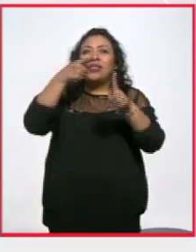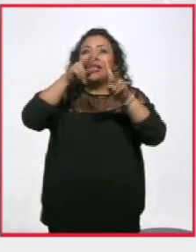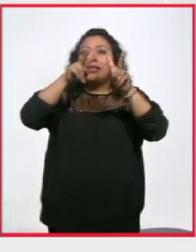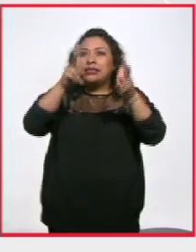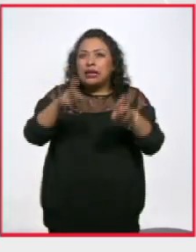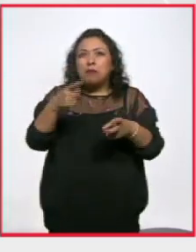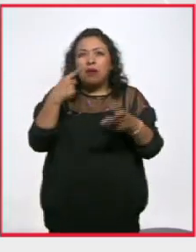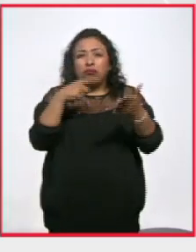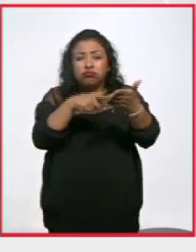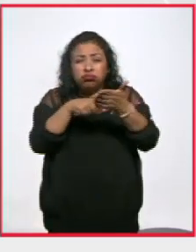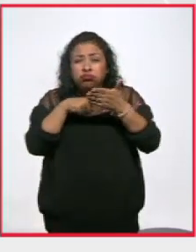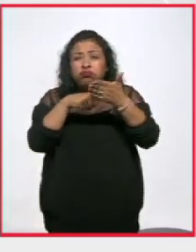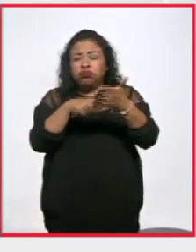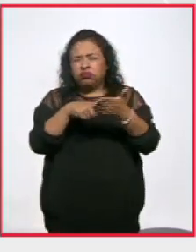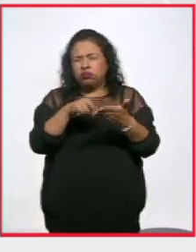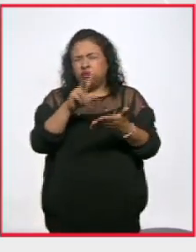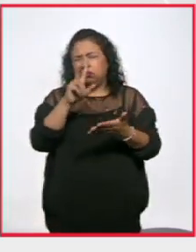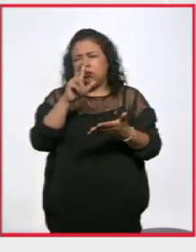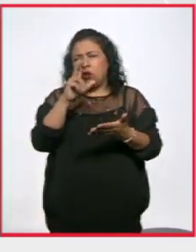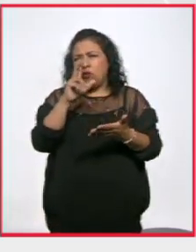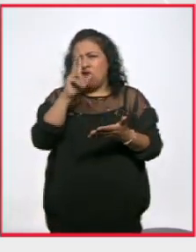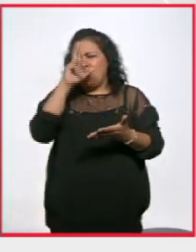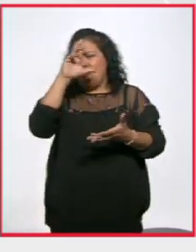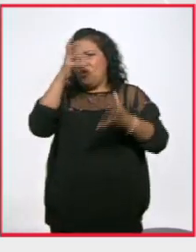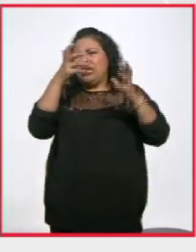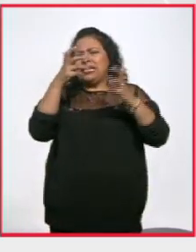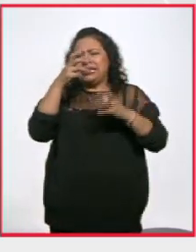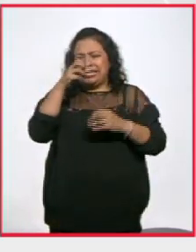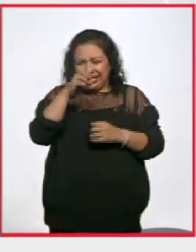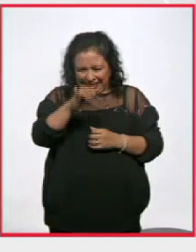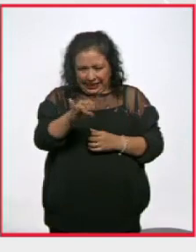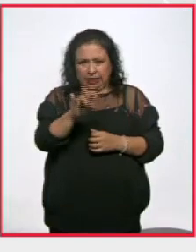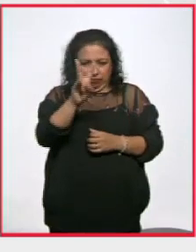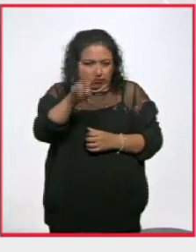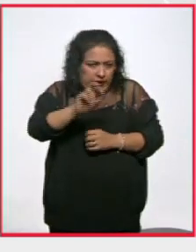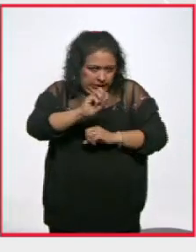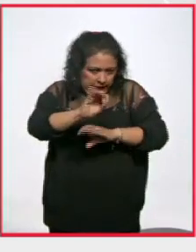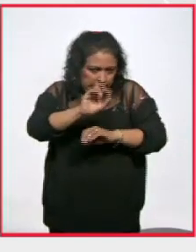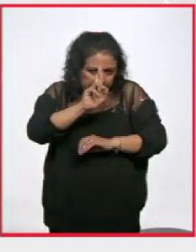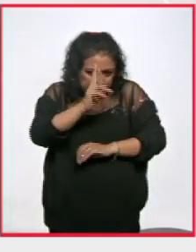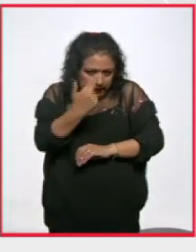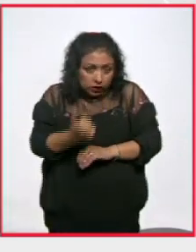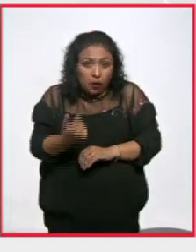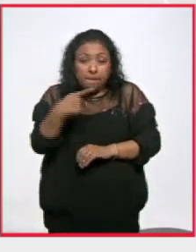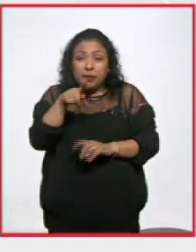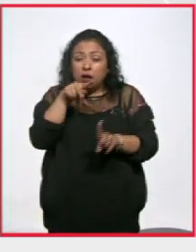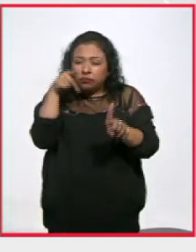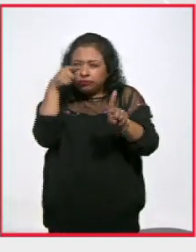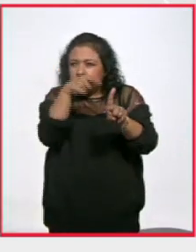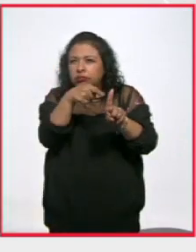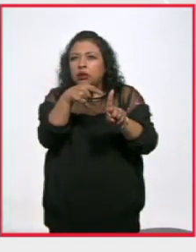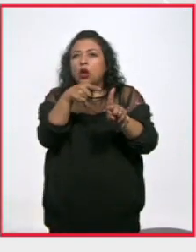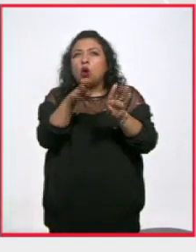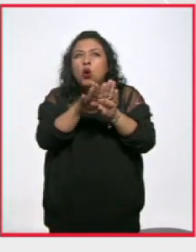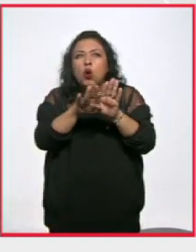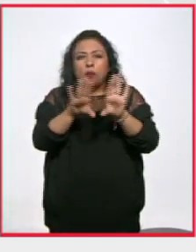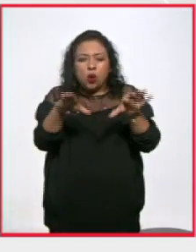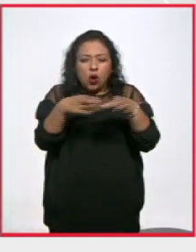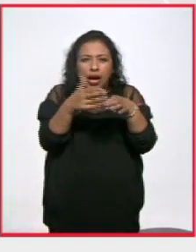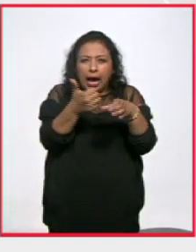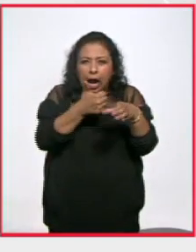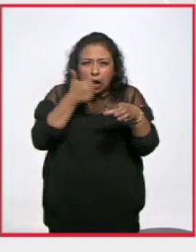que se ha visto trágico y claro que lo es pero también al enfocarnos en el movimiento